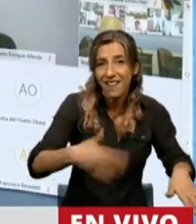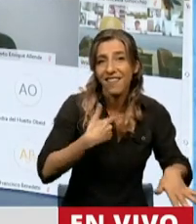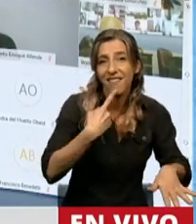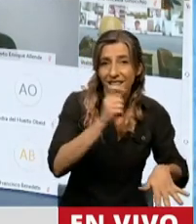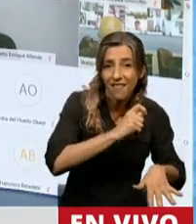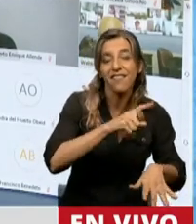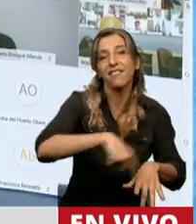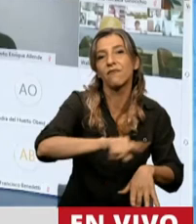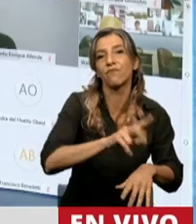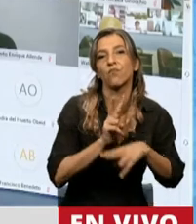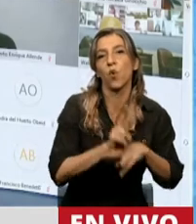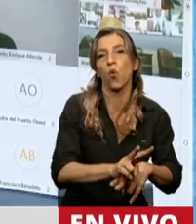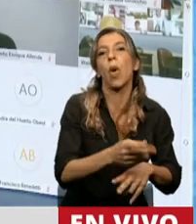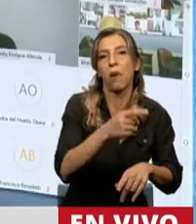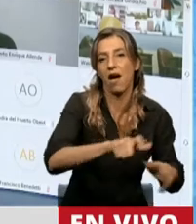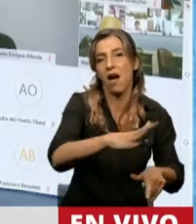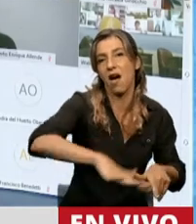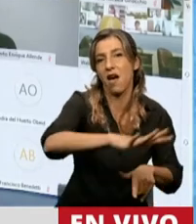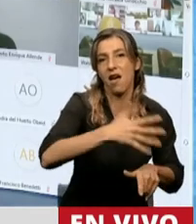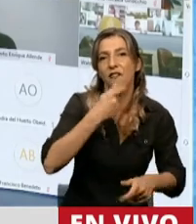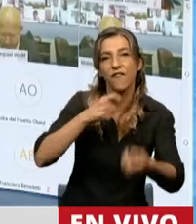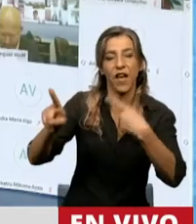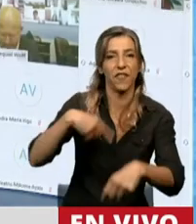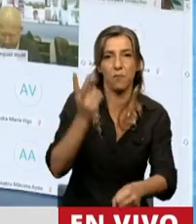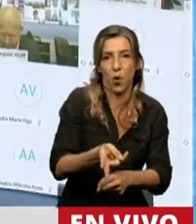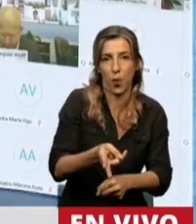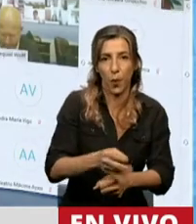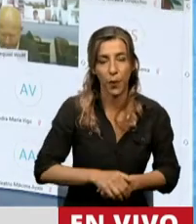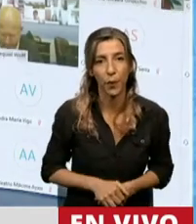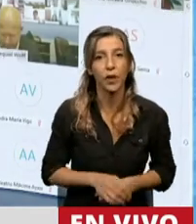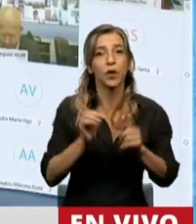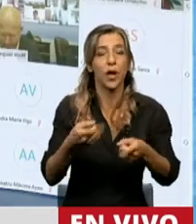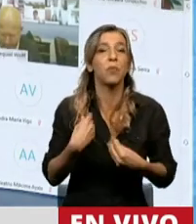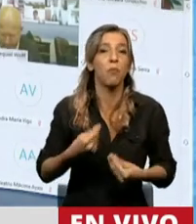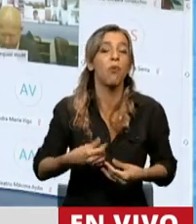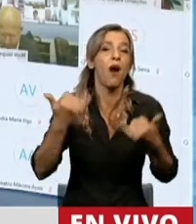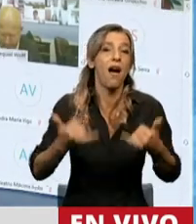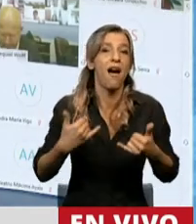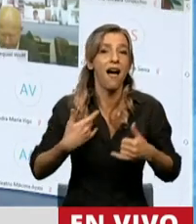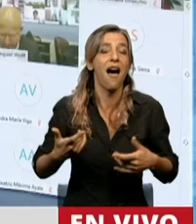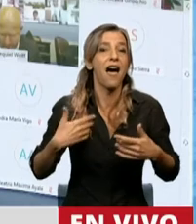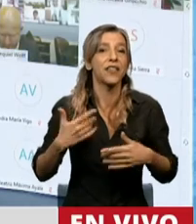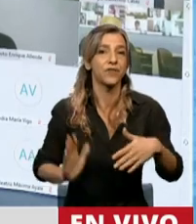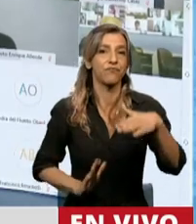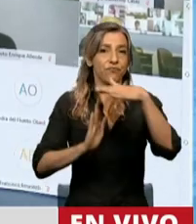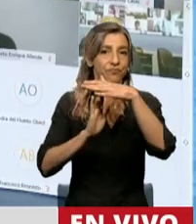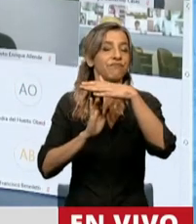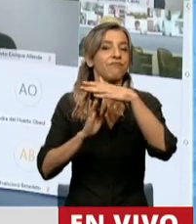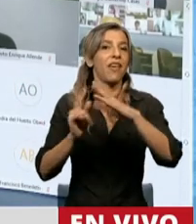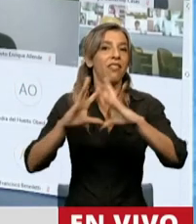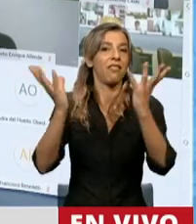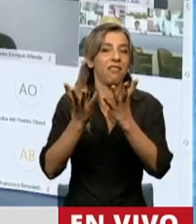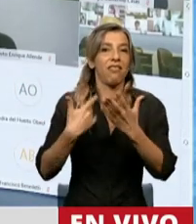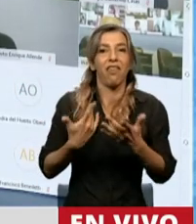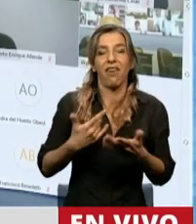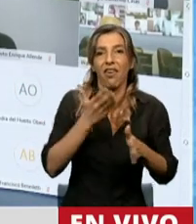la República Argentina, pese a haber sido intimada por la Corte Interamericana de Derechos Humanos, no tenía una tipificación específica